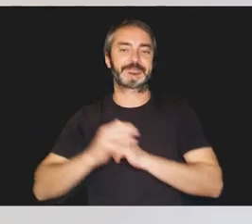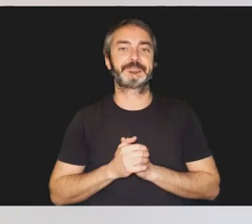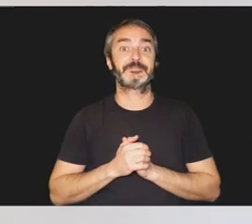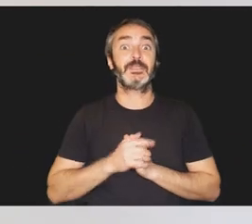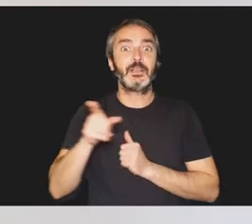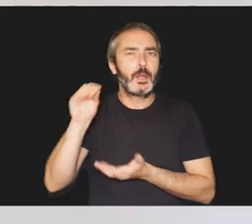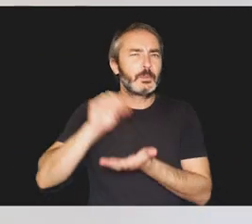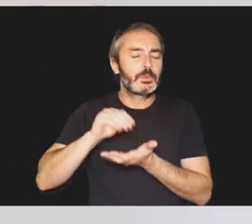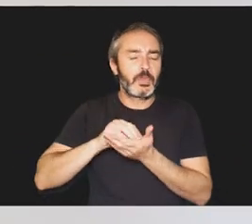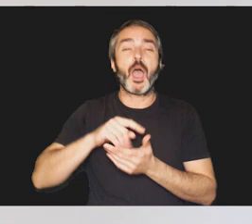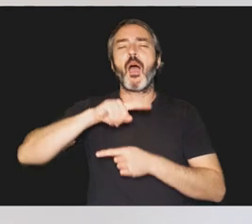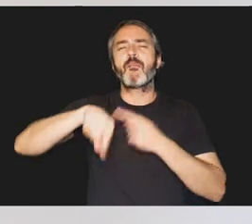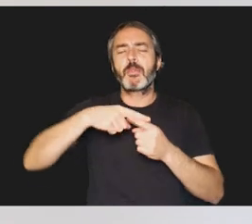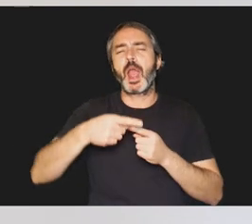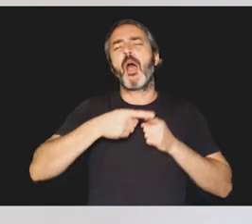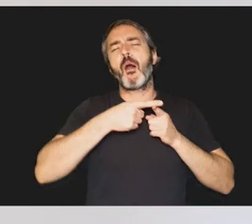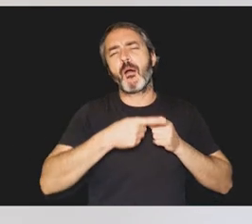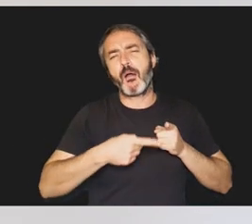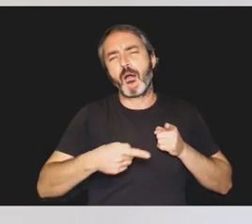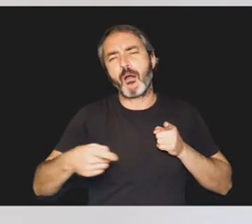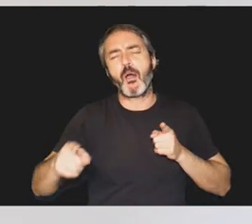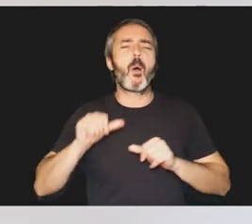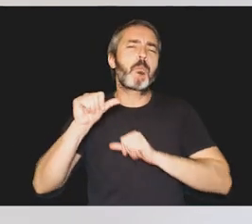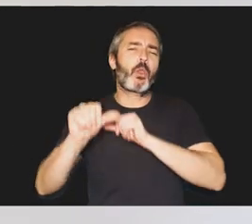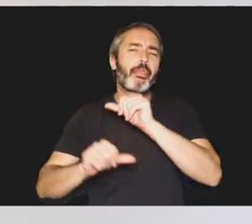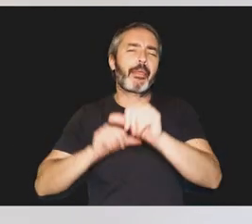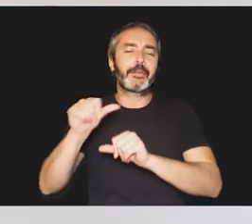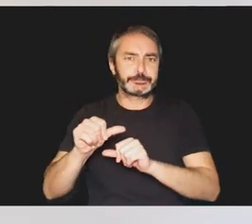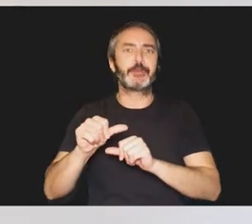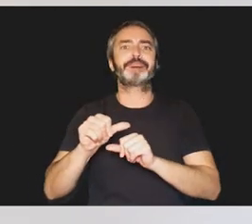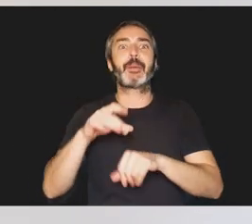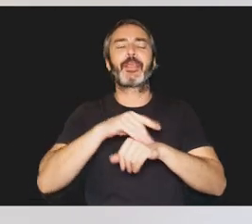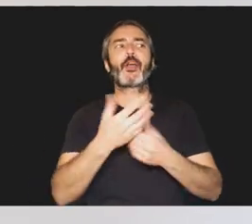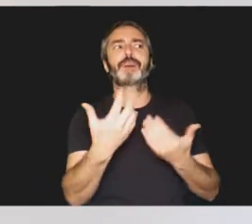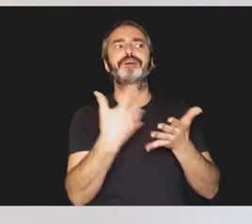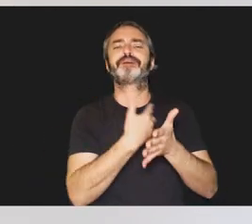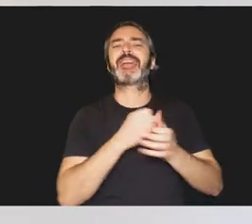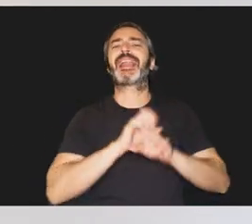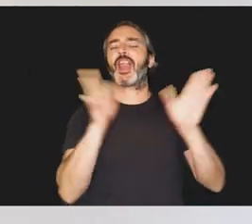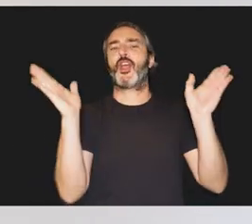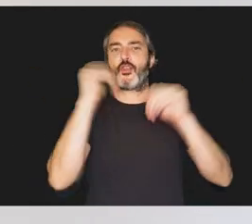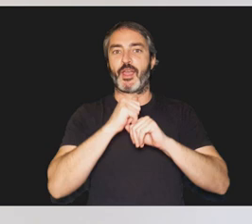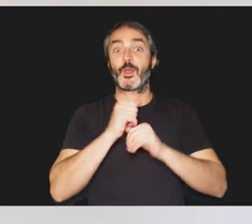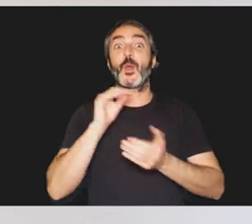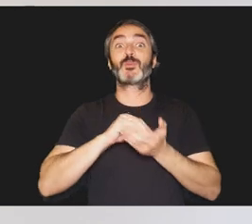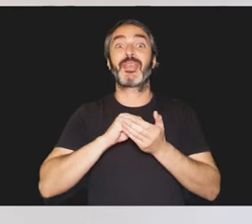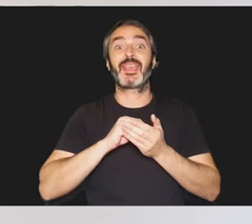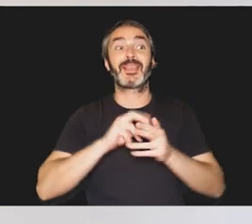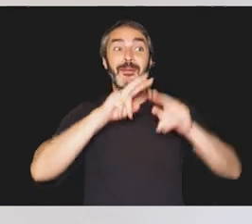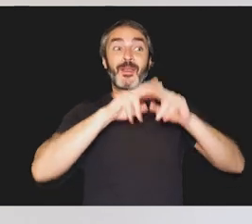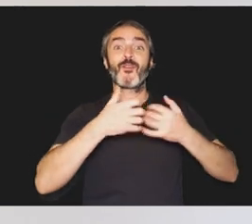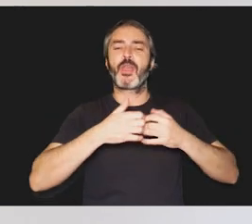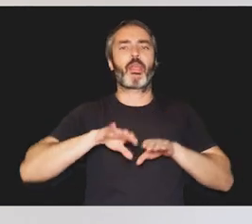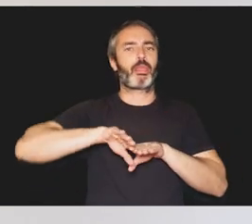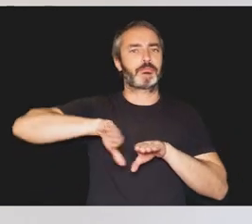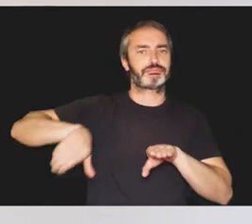familias suelen pasar por un largo proceso de visitas médicas sin respuestas claras. A esto se suma que a veces la valoración funcional queda en un segundo